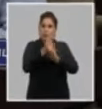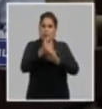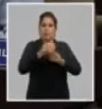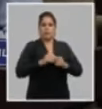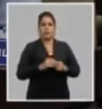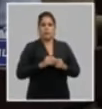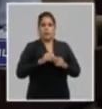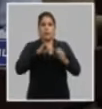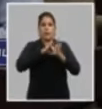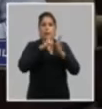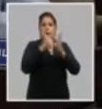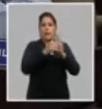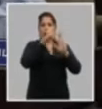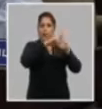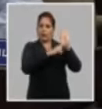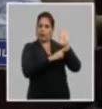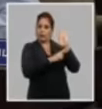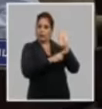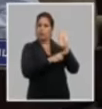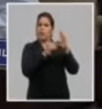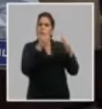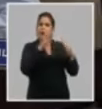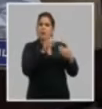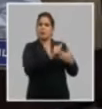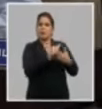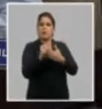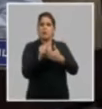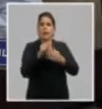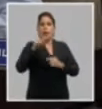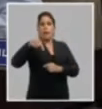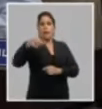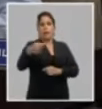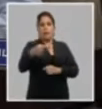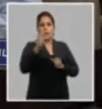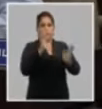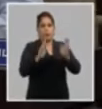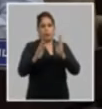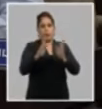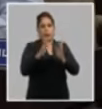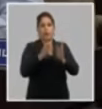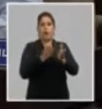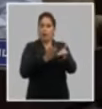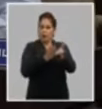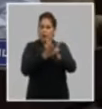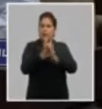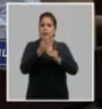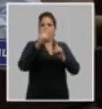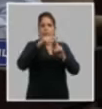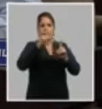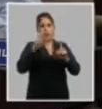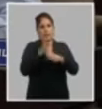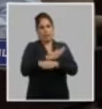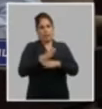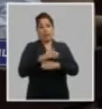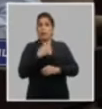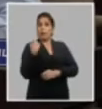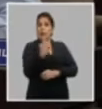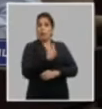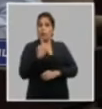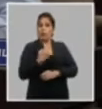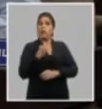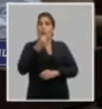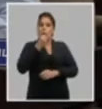avanzando yo creo que el proyecto de resolución constituye una guía para el próximo periodo para avanzar en cada uno de estos temas y que nosotros